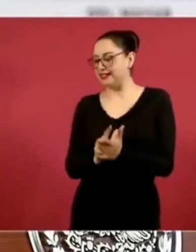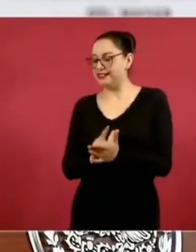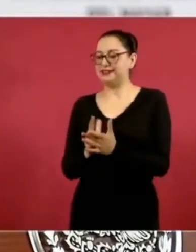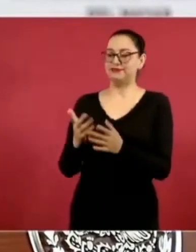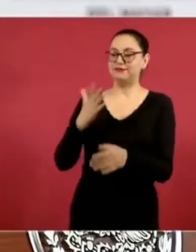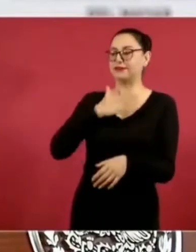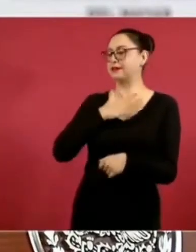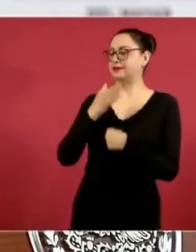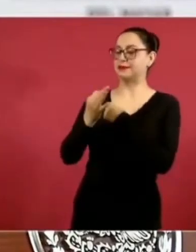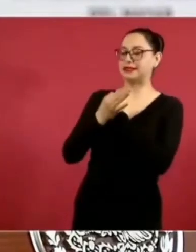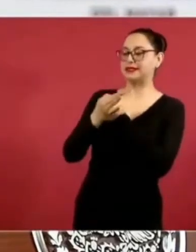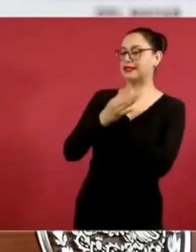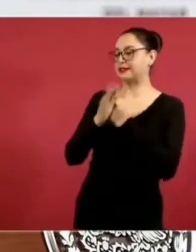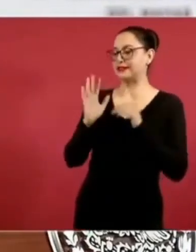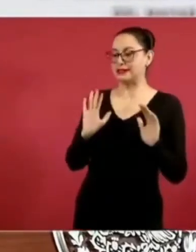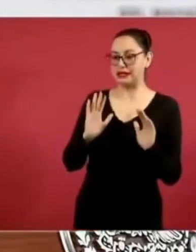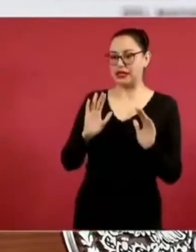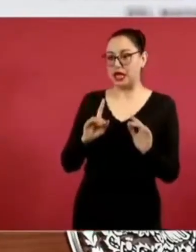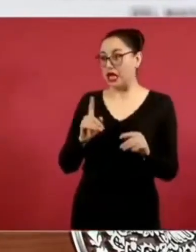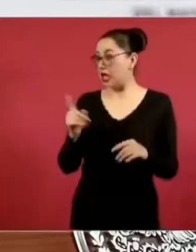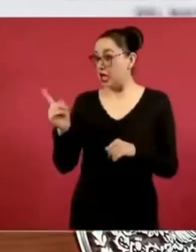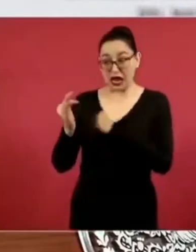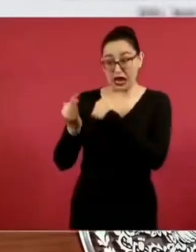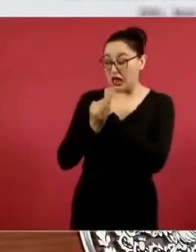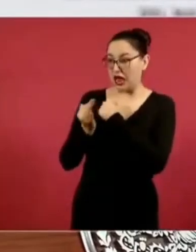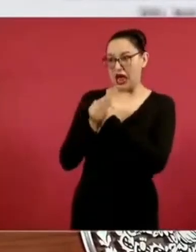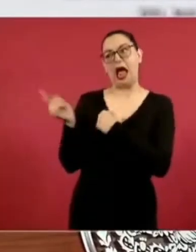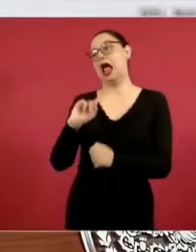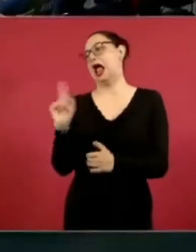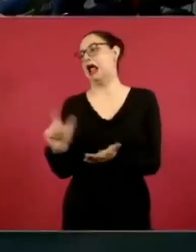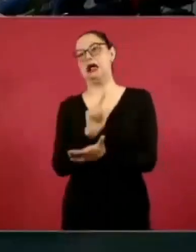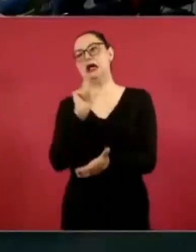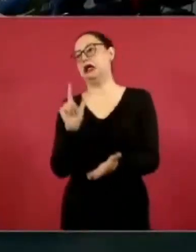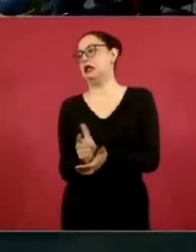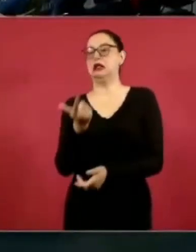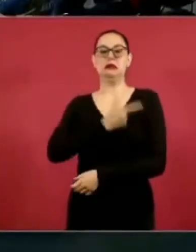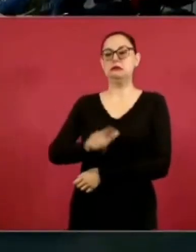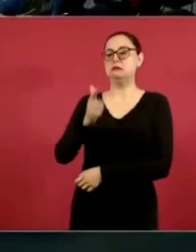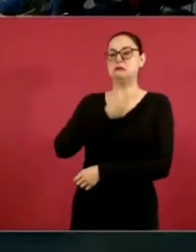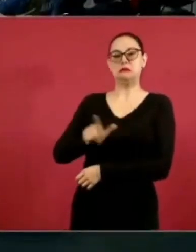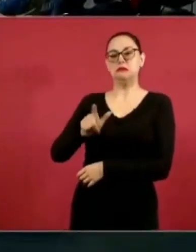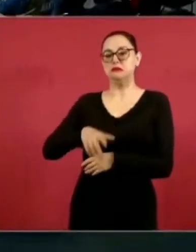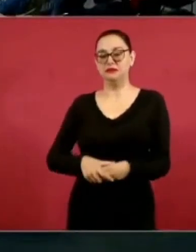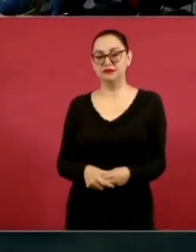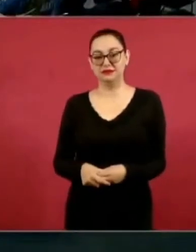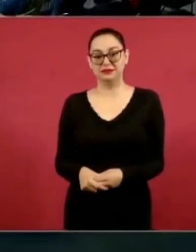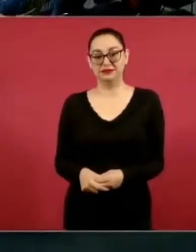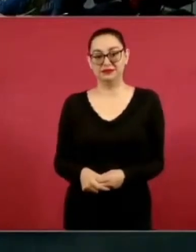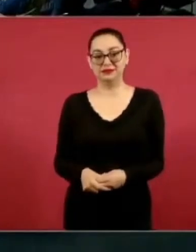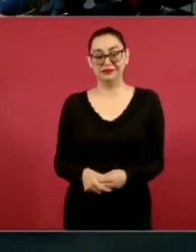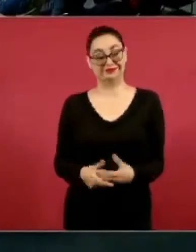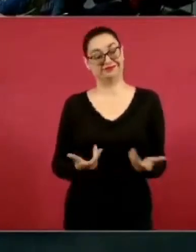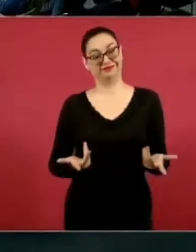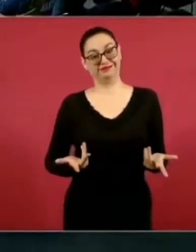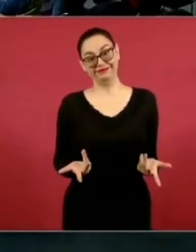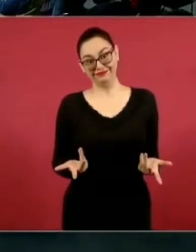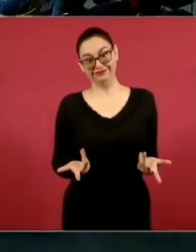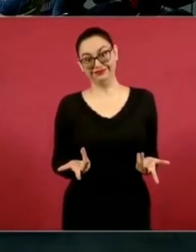Entonces, por eso es muy interesante este momento que estamos